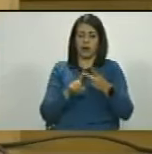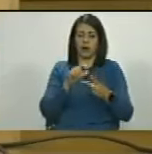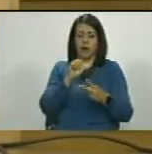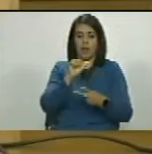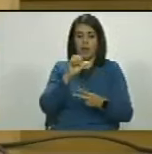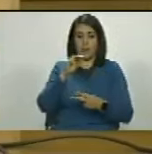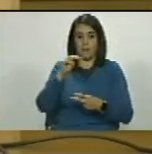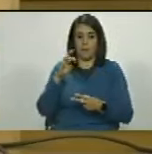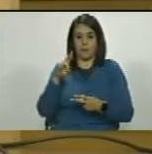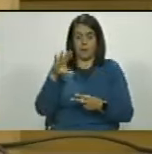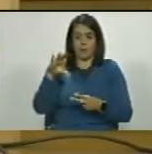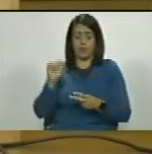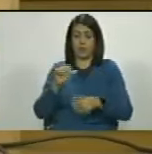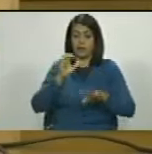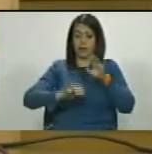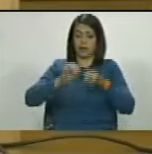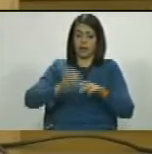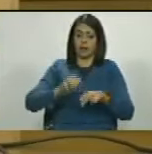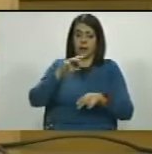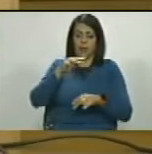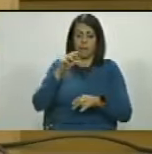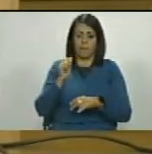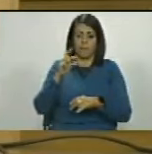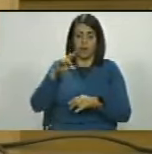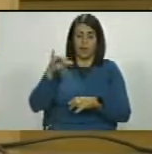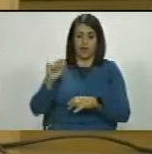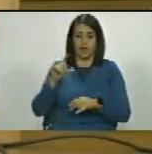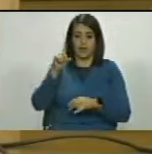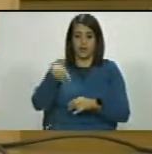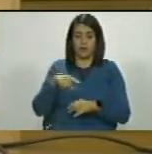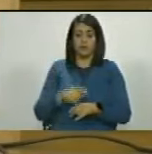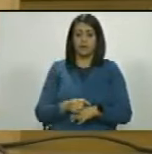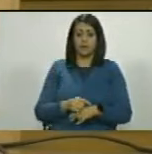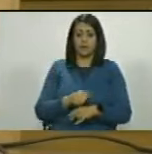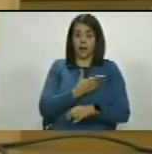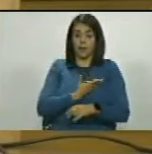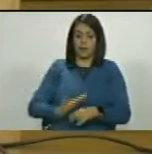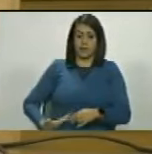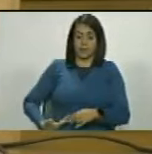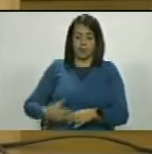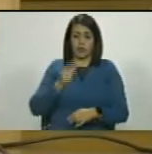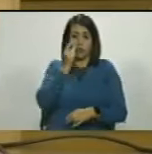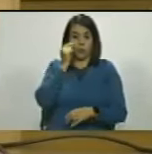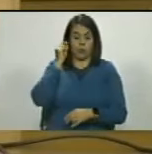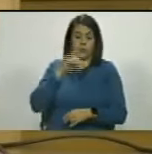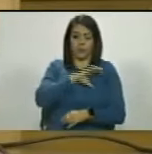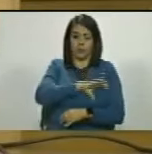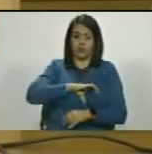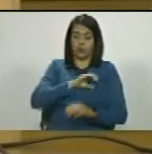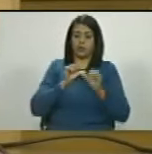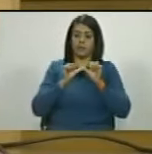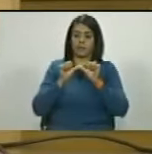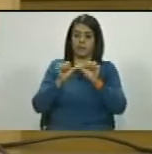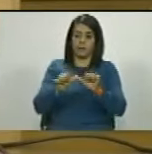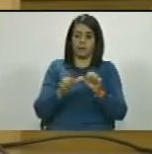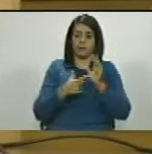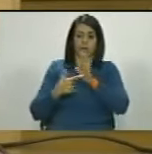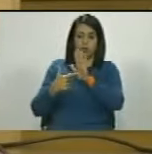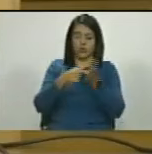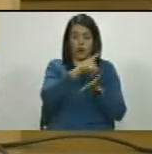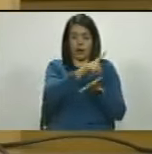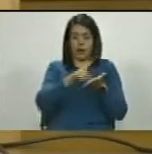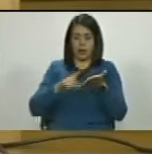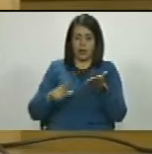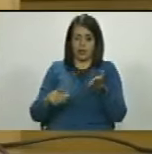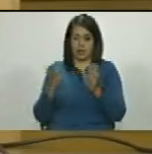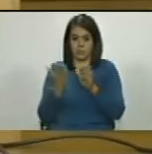América Pérez, la secretaria María Alejandra Hernández Aldana, las presidentas o presidentes de comisiones permanentes indicados en